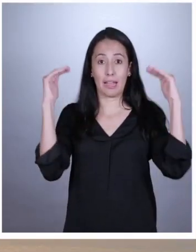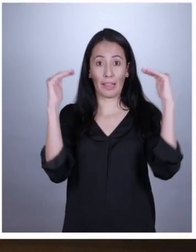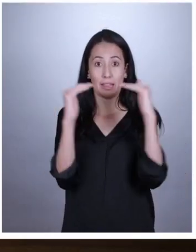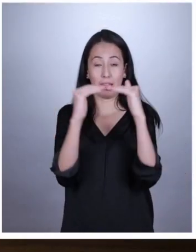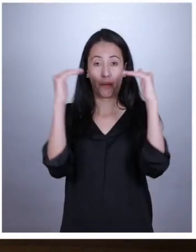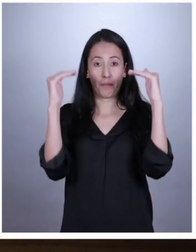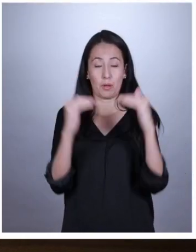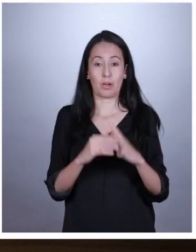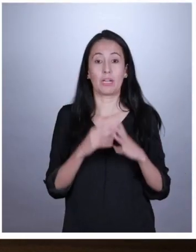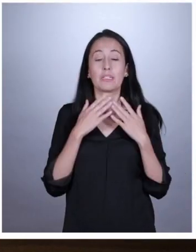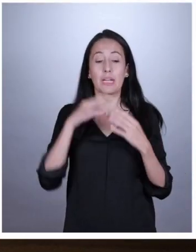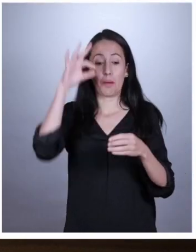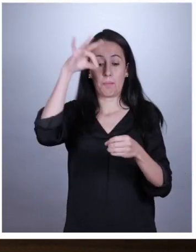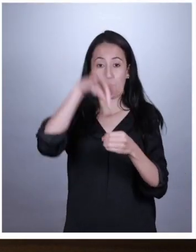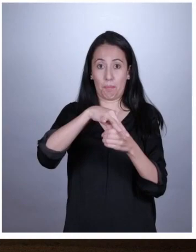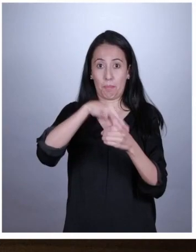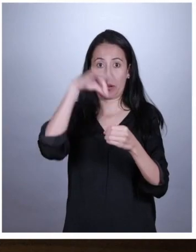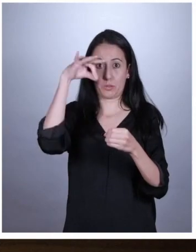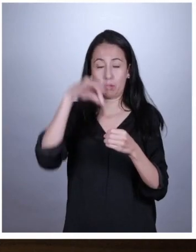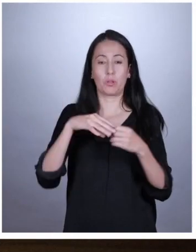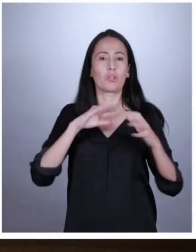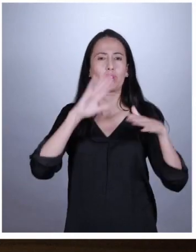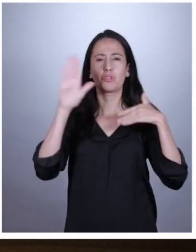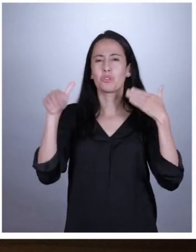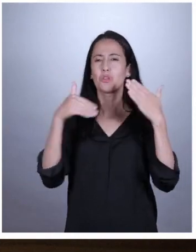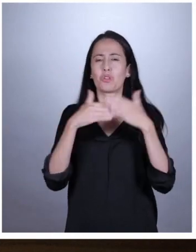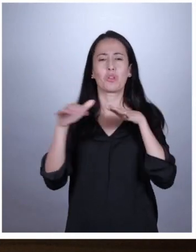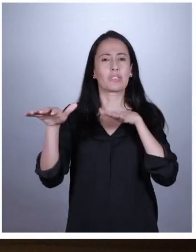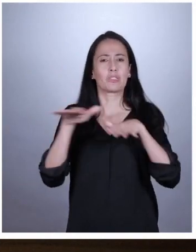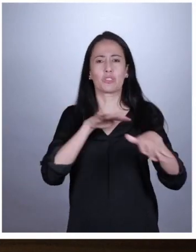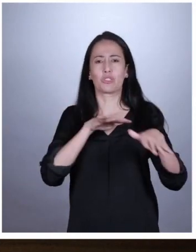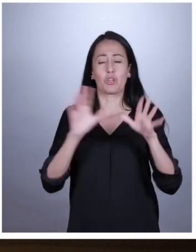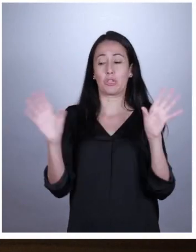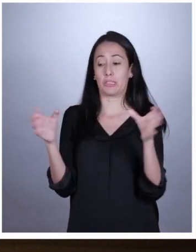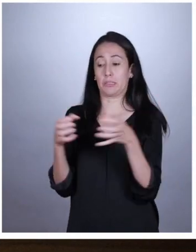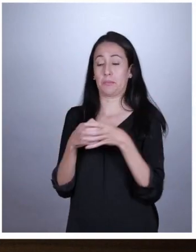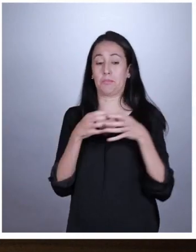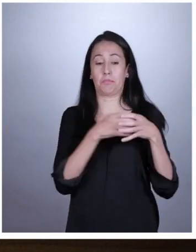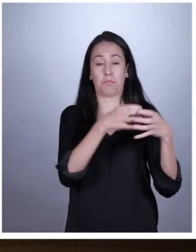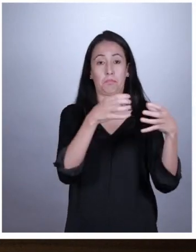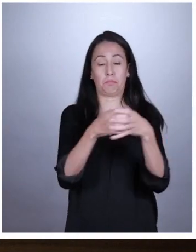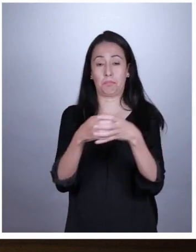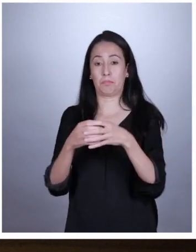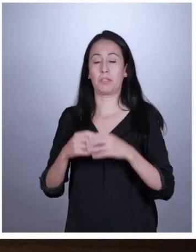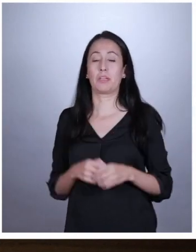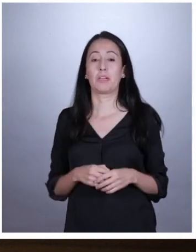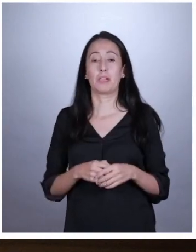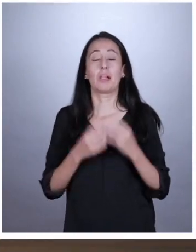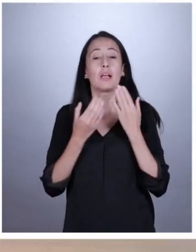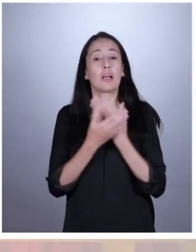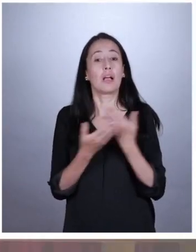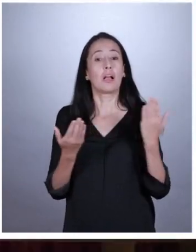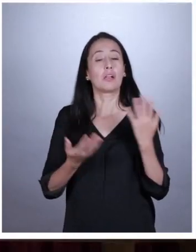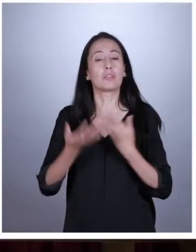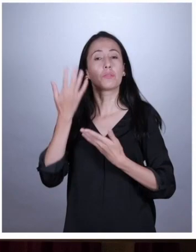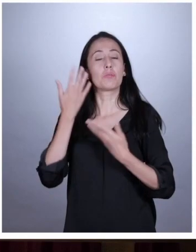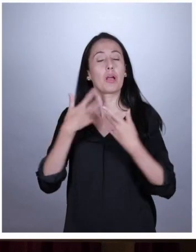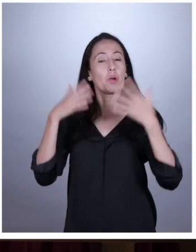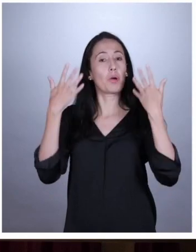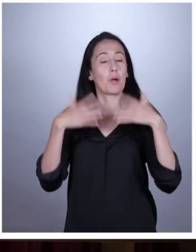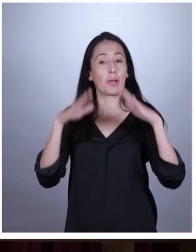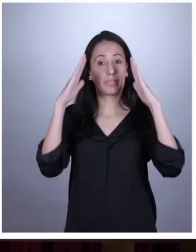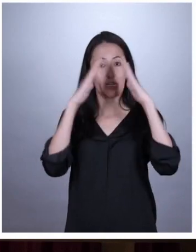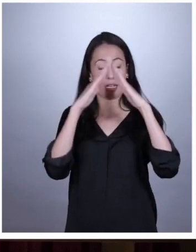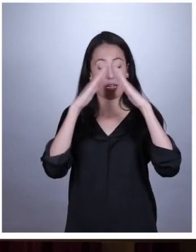La democracia no solo incluye el voto, sino todo tipo de acciones colectivas para construir un mundo mejor. Desde